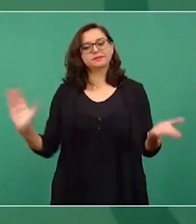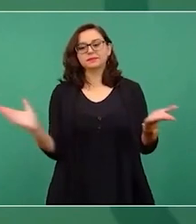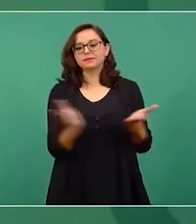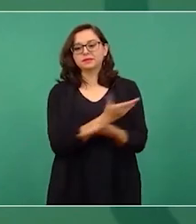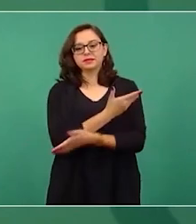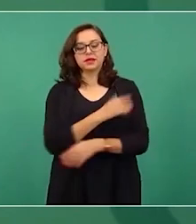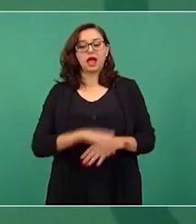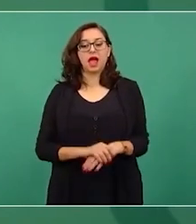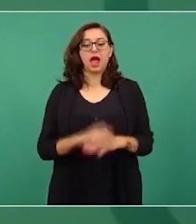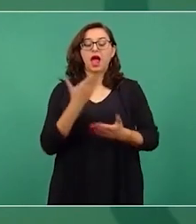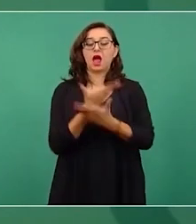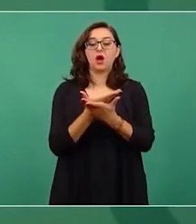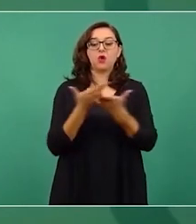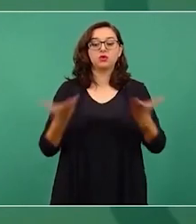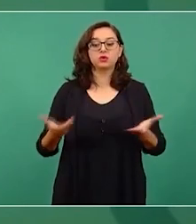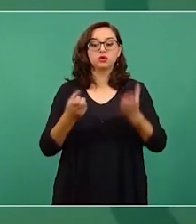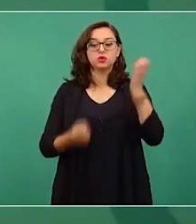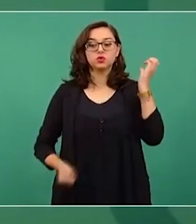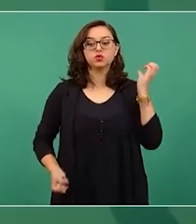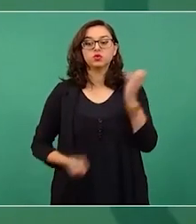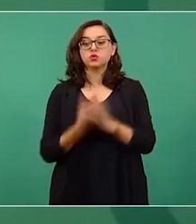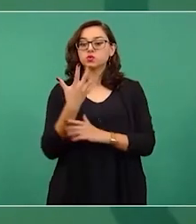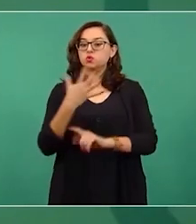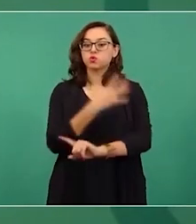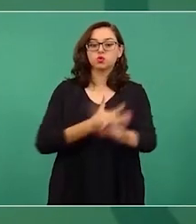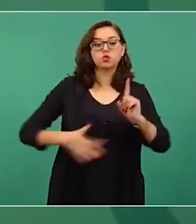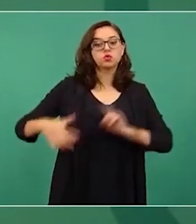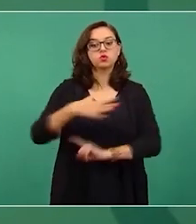situación es una nueva realidad